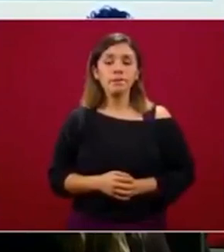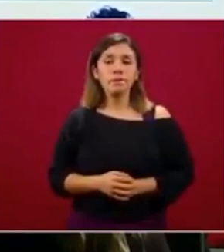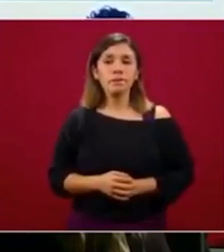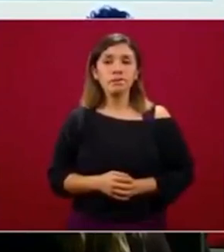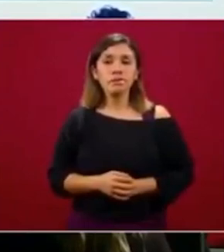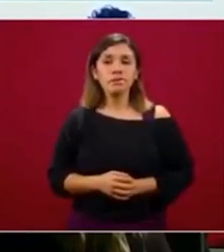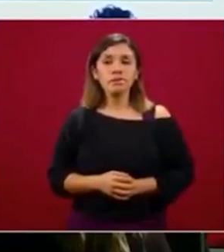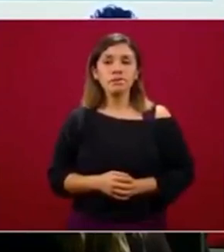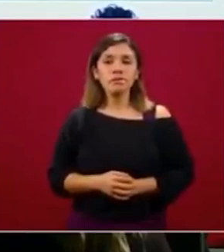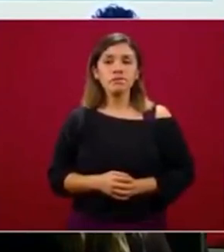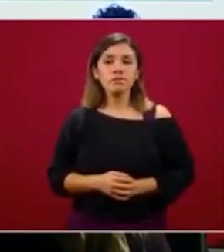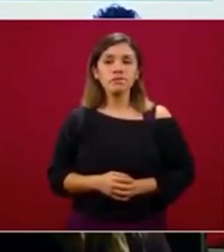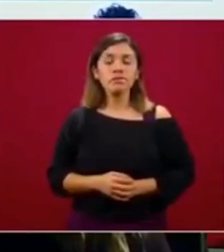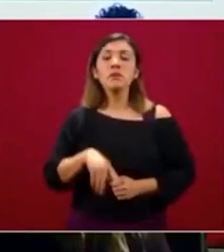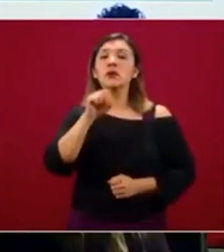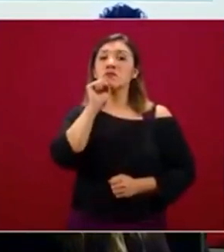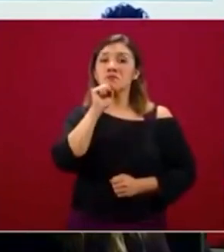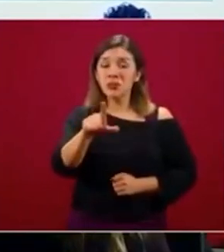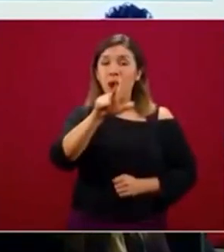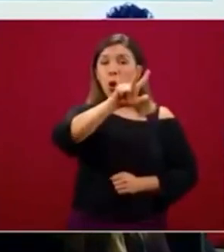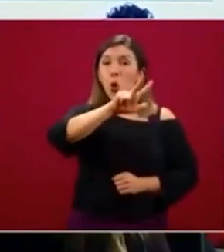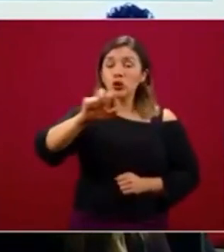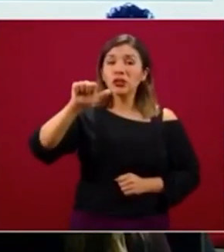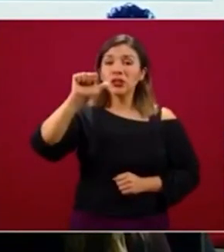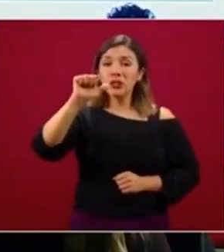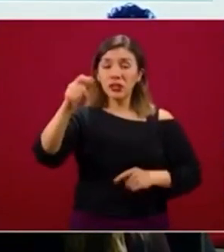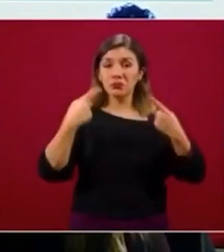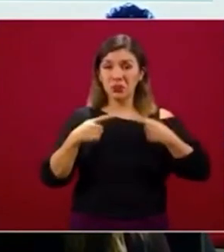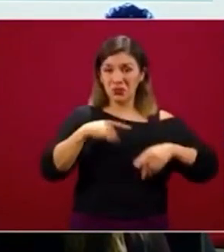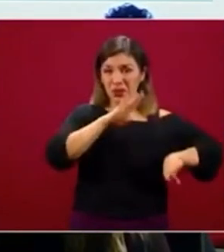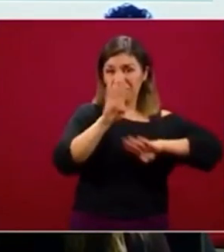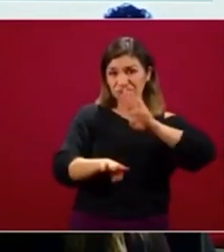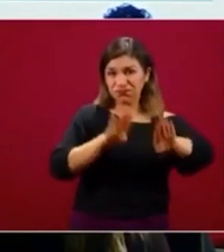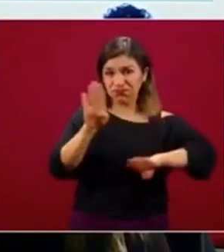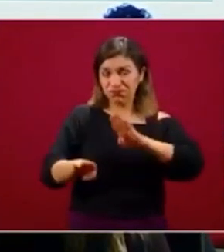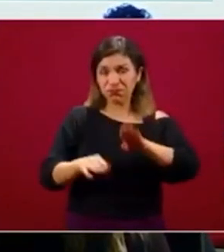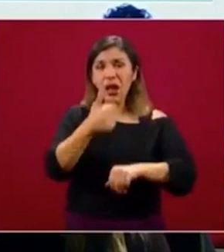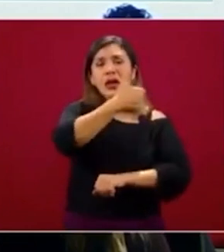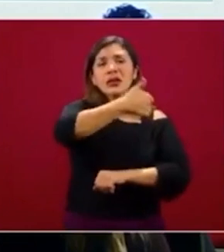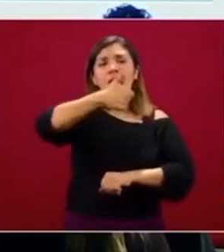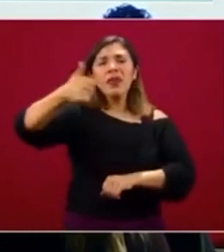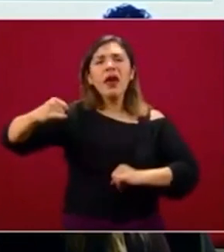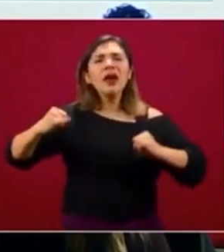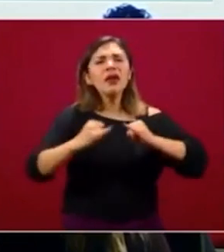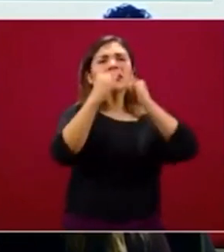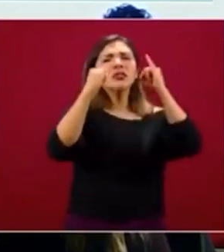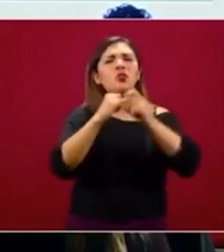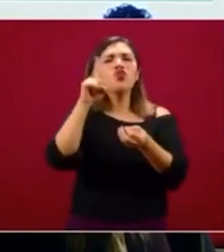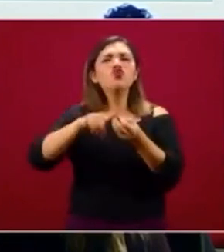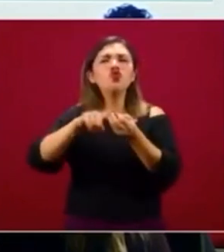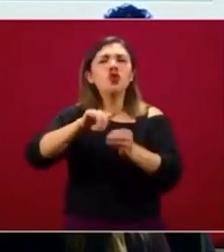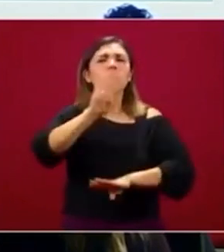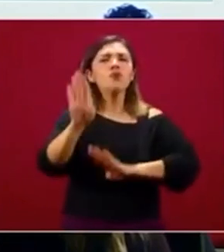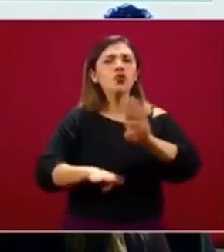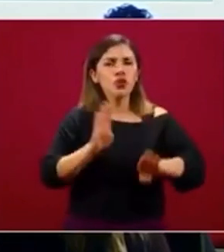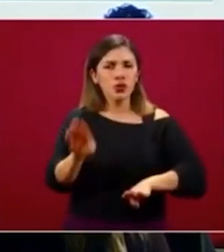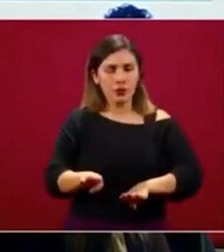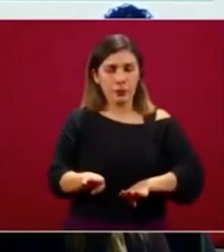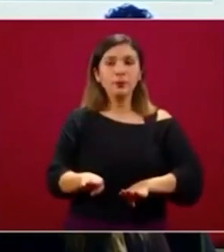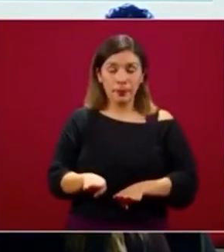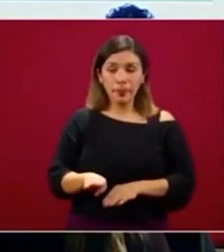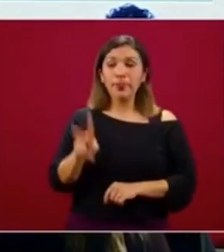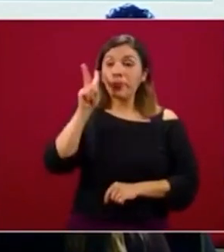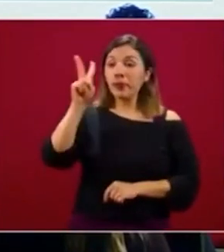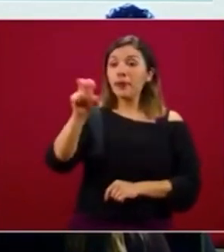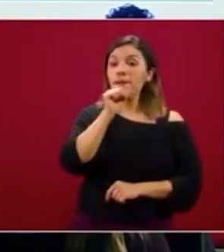La distribución de esas mismas 816 defunciones por institución, por institución. Aquí